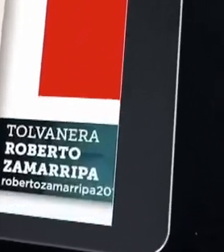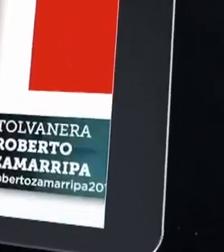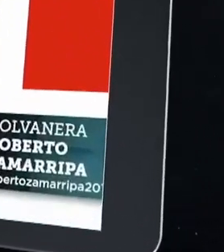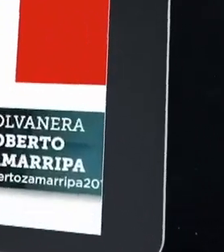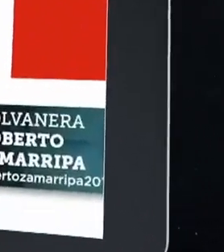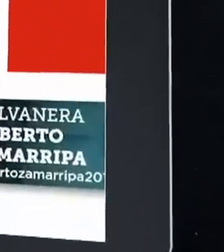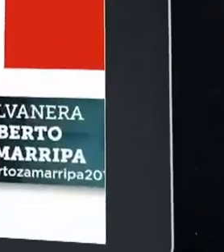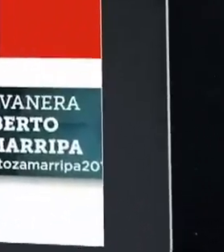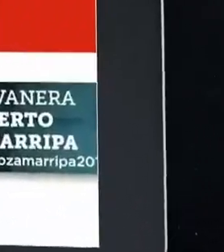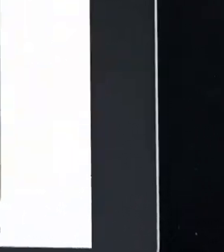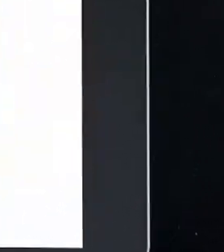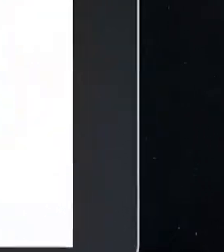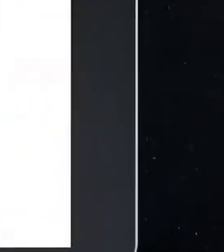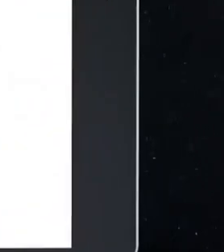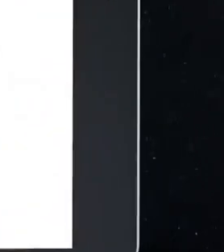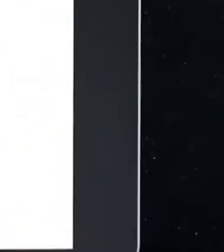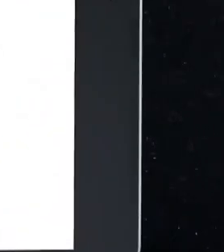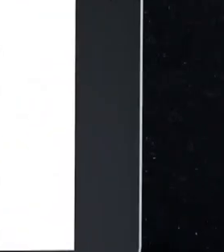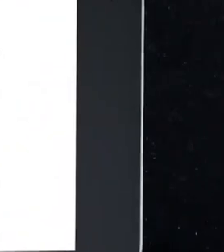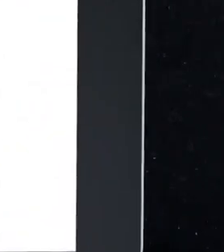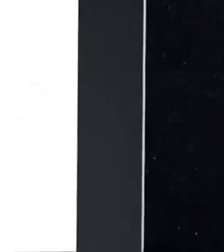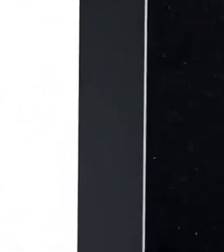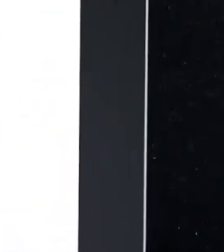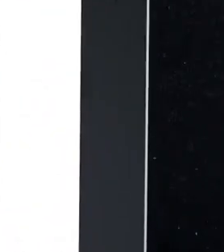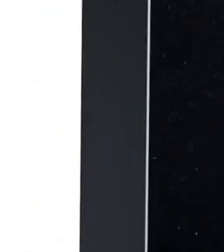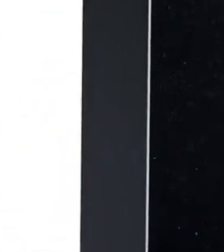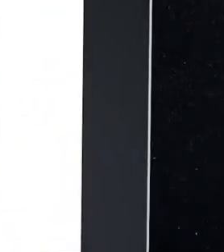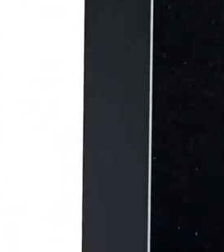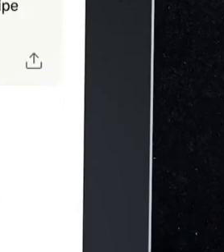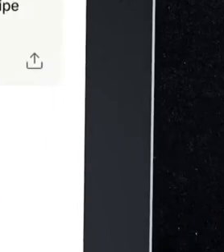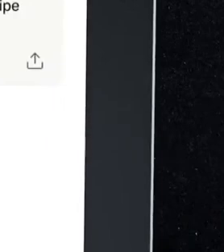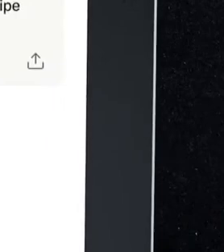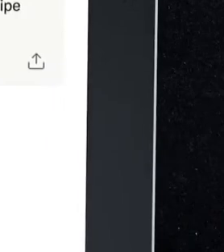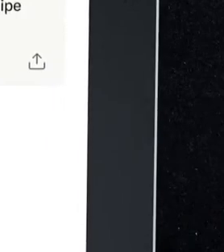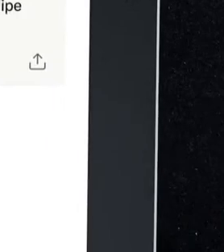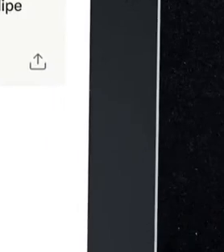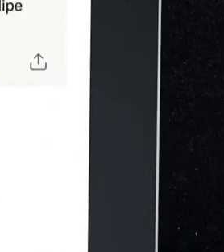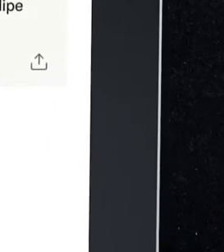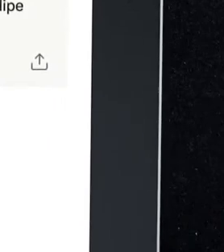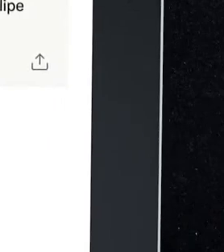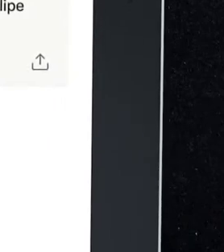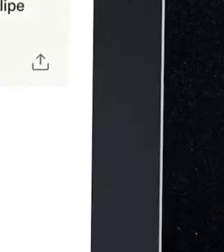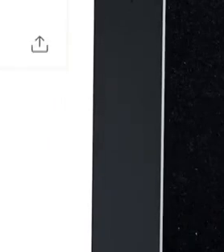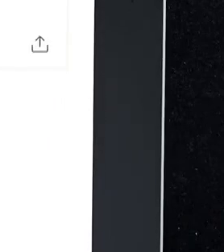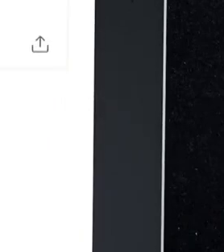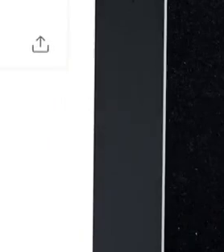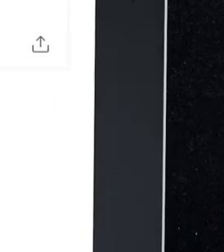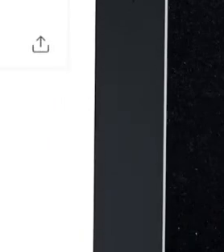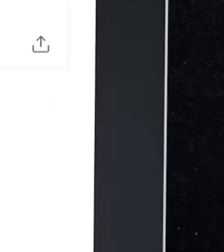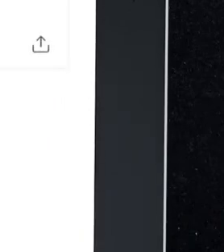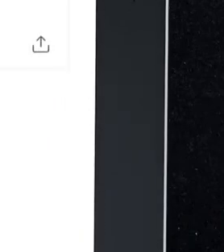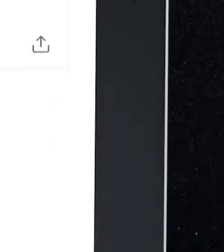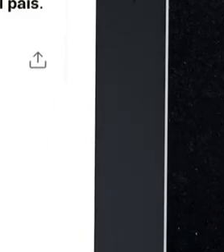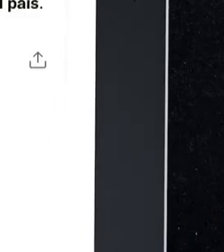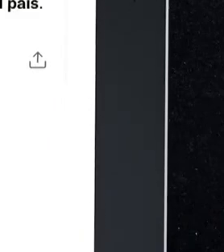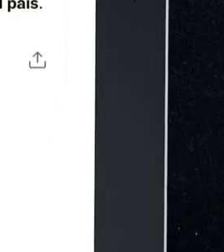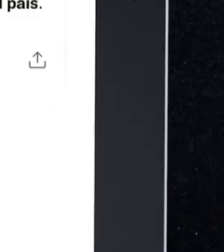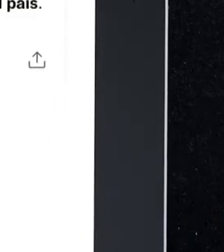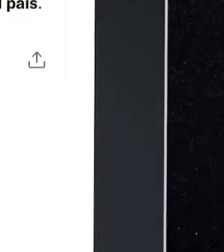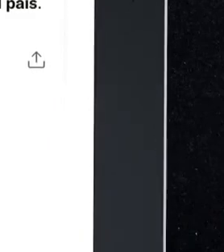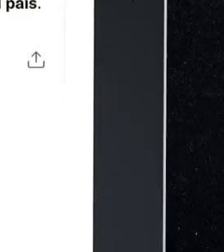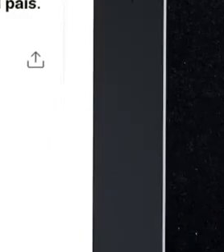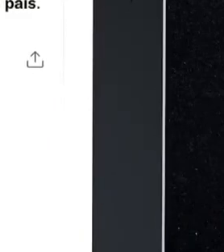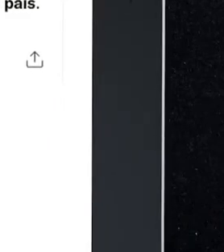propuesta ilegal y que es el inicio de una dictadura. También aseguraron que el presidente miente al pueblo de